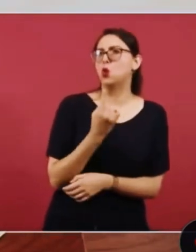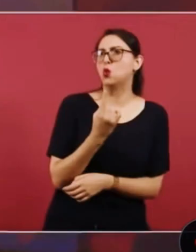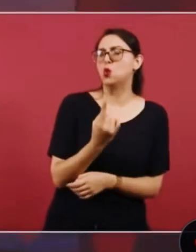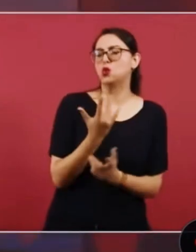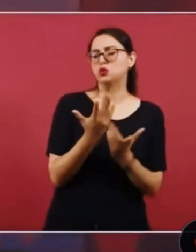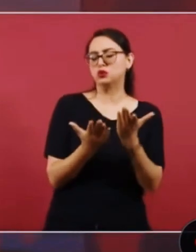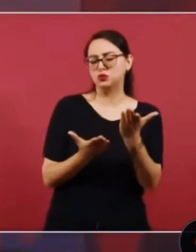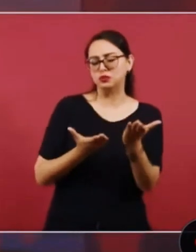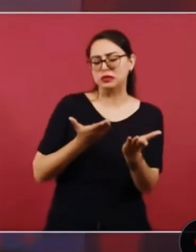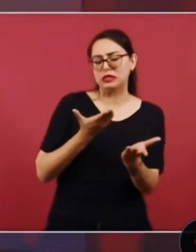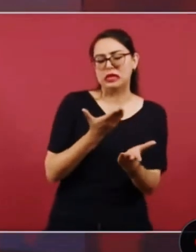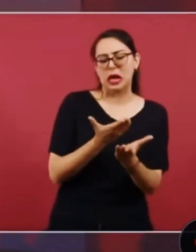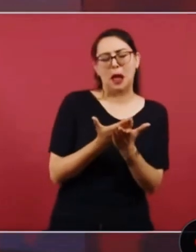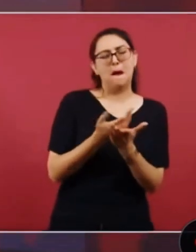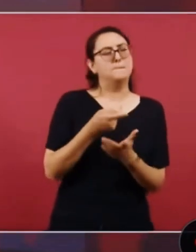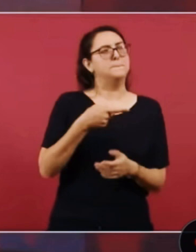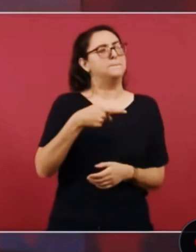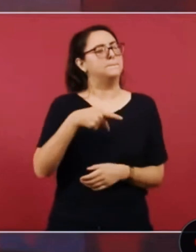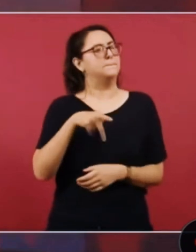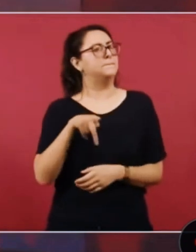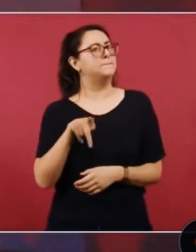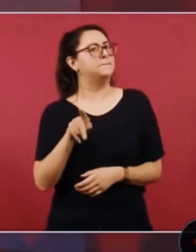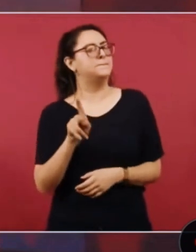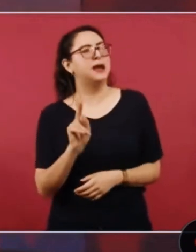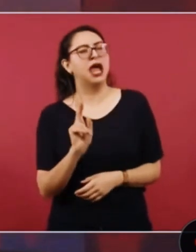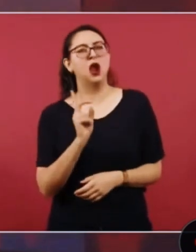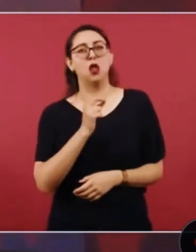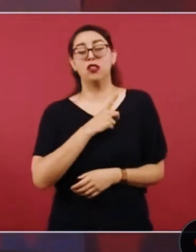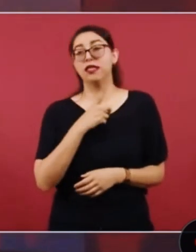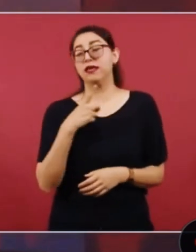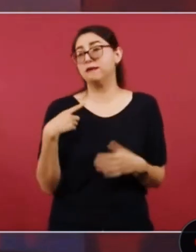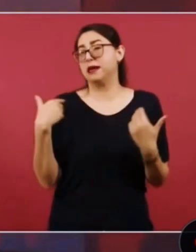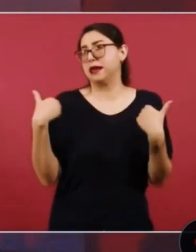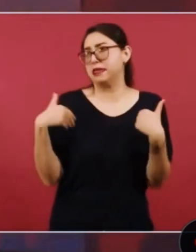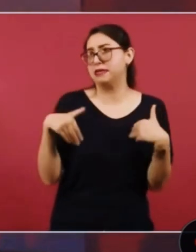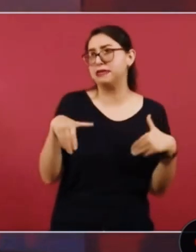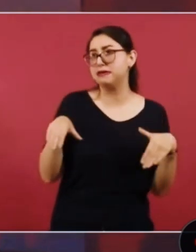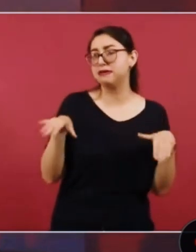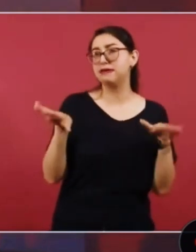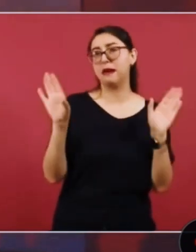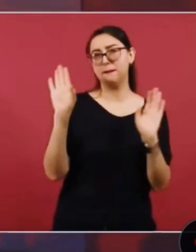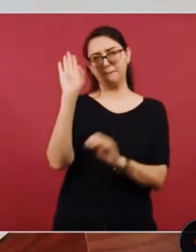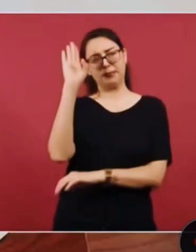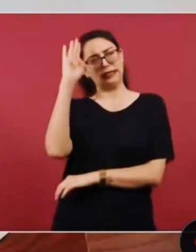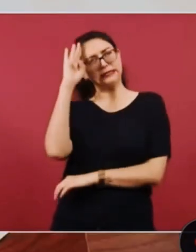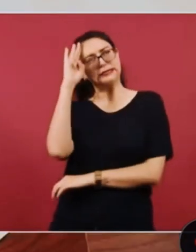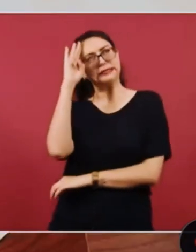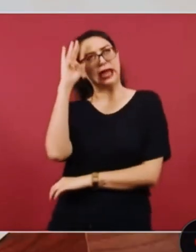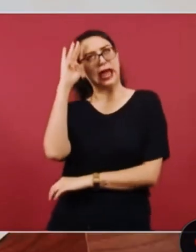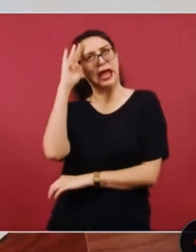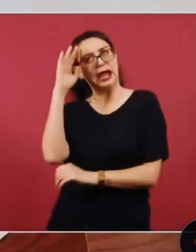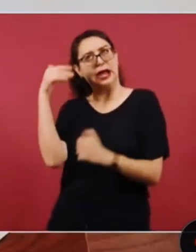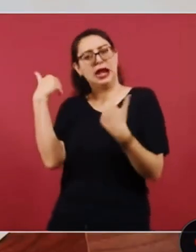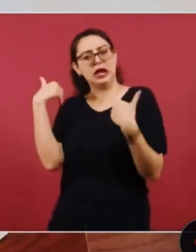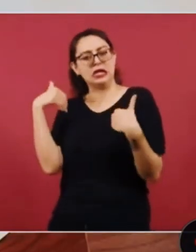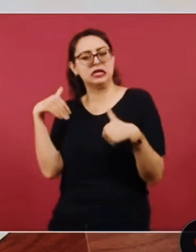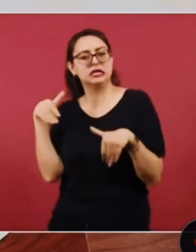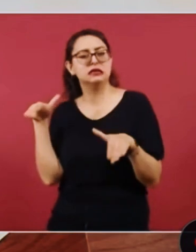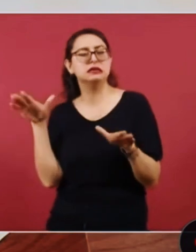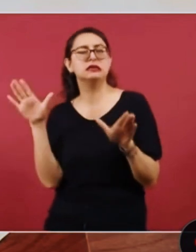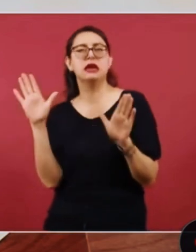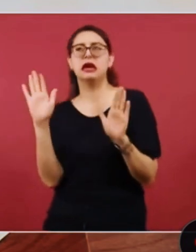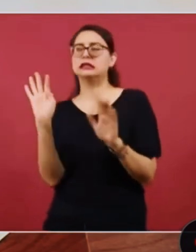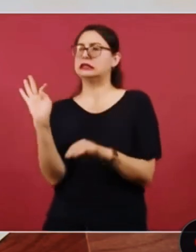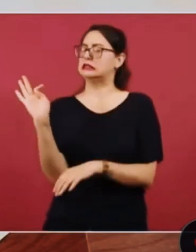hay que tomar en consideración de que es un asunto